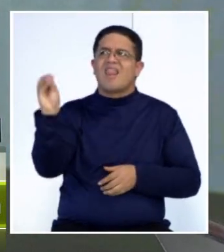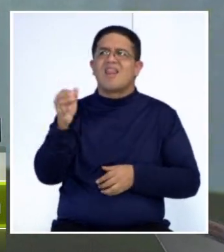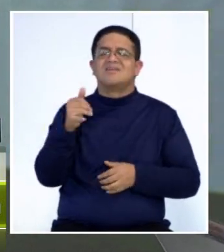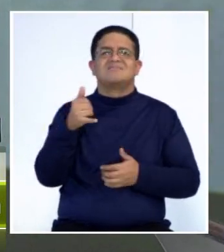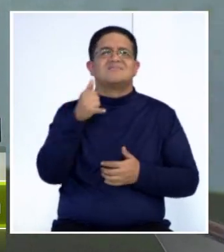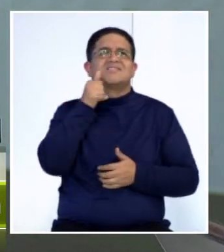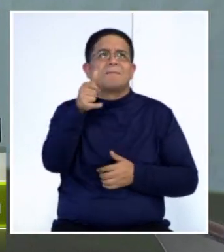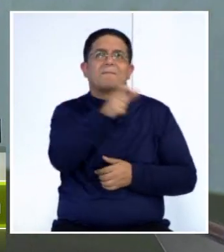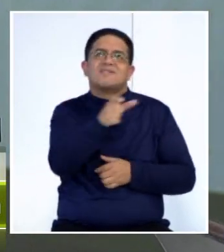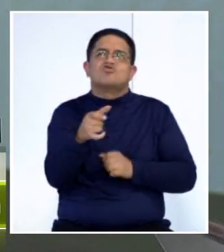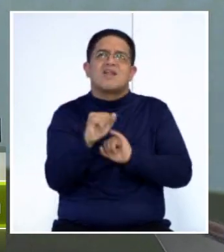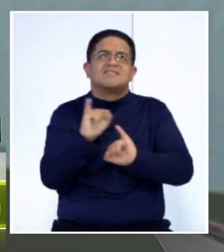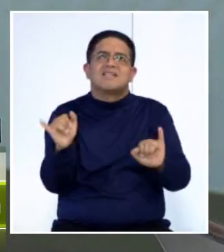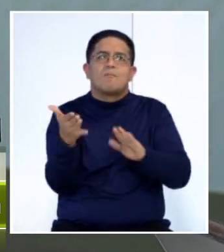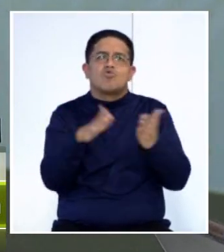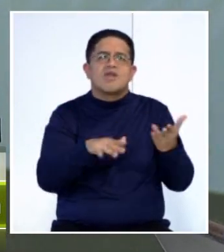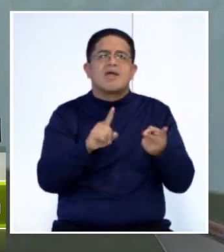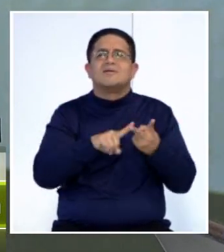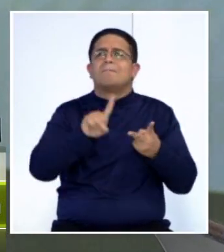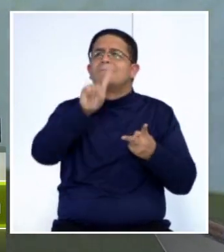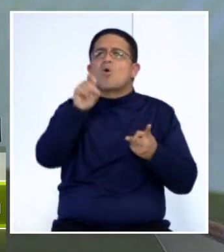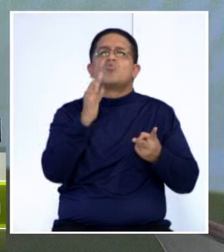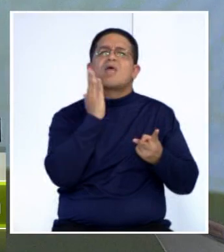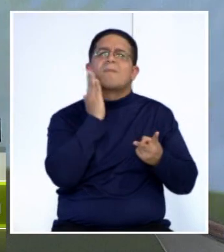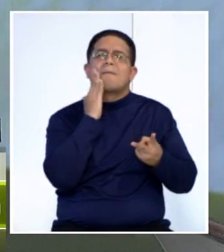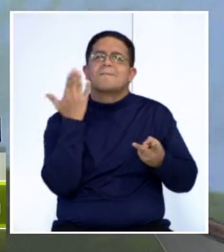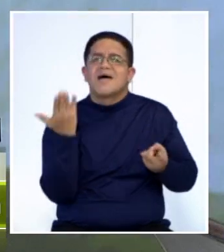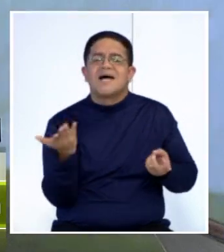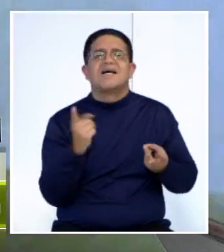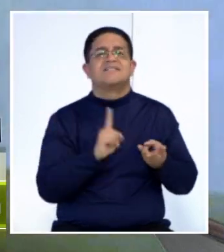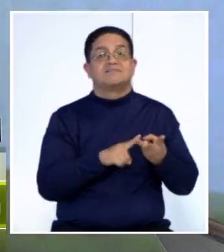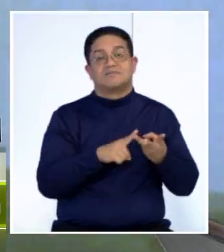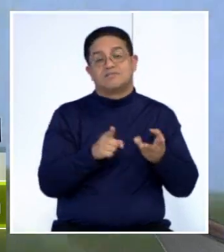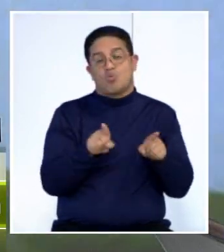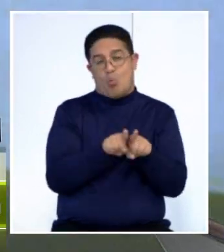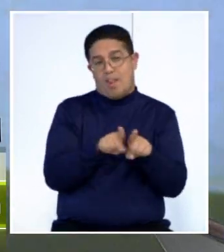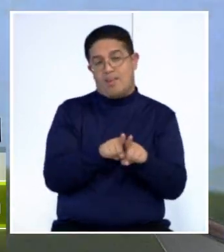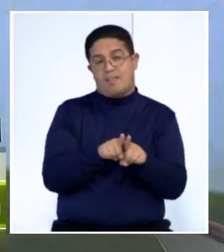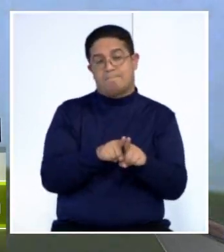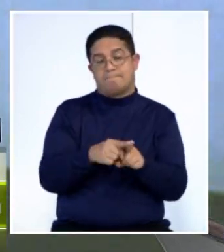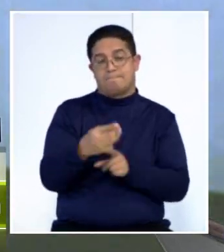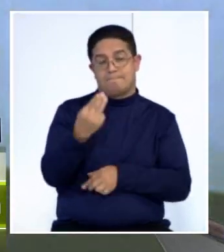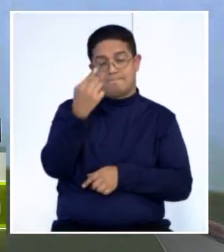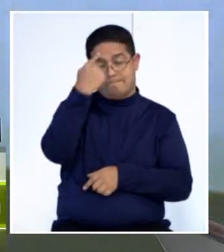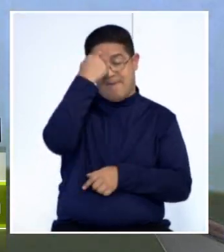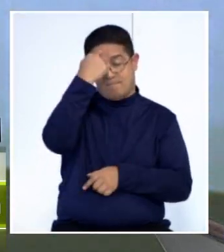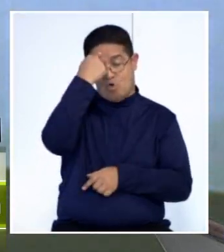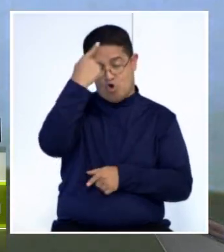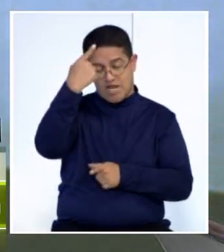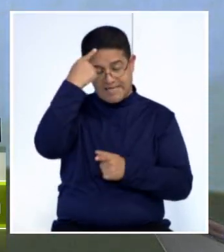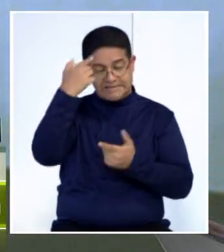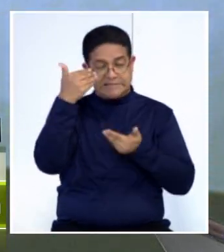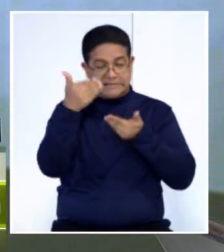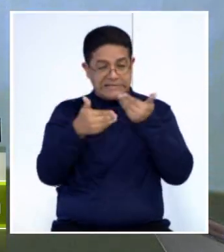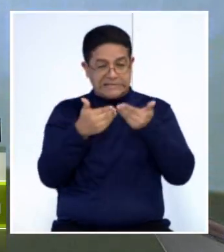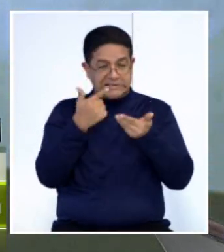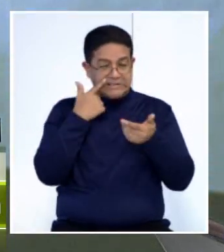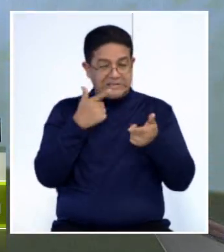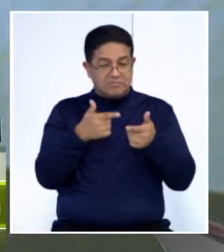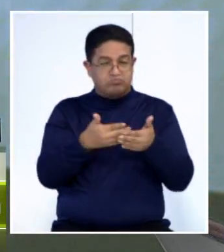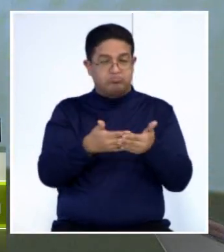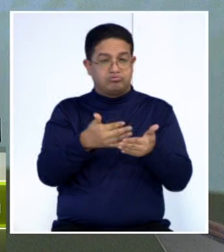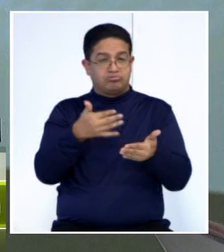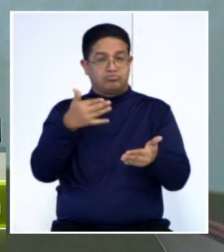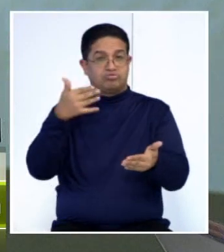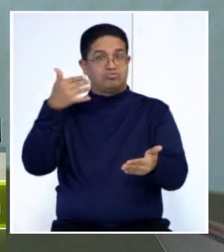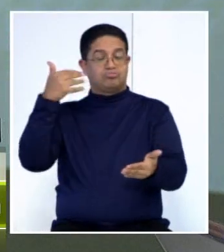difuntos, está preguntando por su mamá. Bueno, porque como la memoria se va afectando desde la reciente hasta la pasada, el